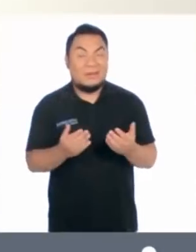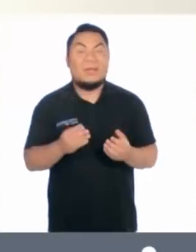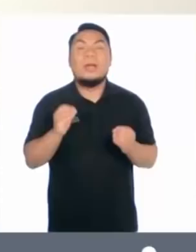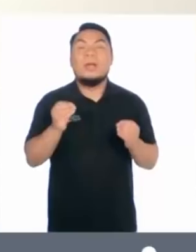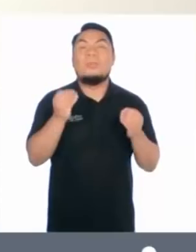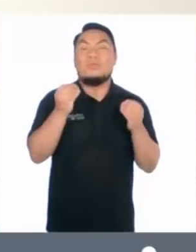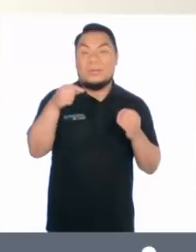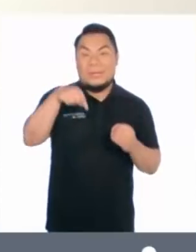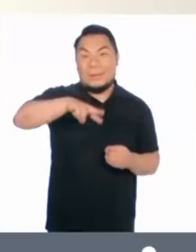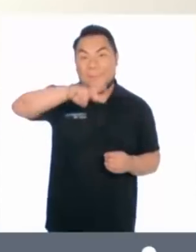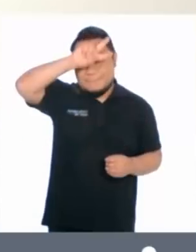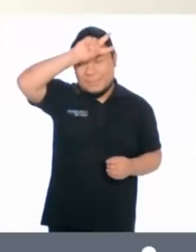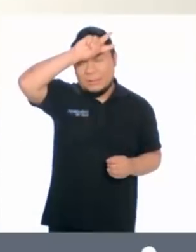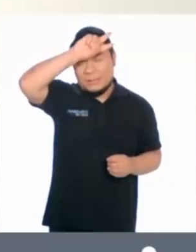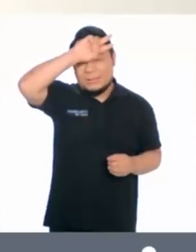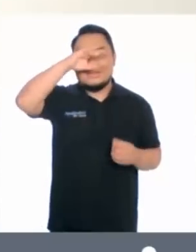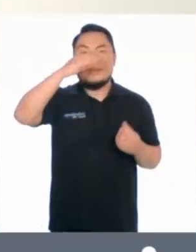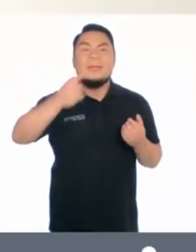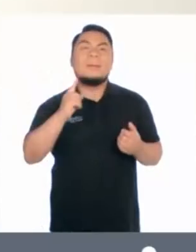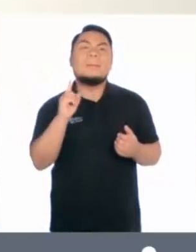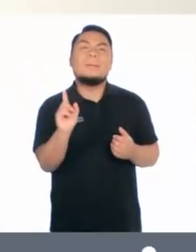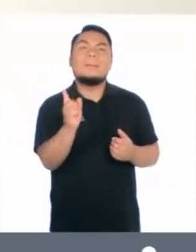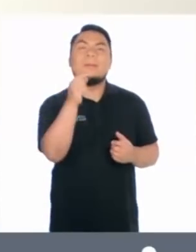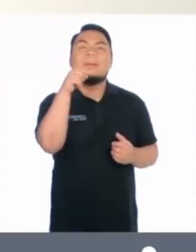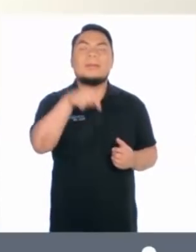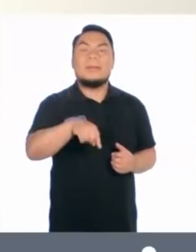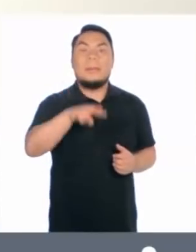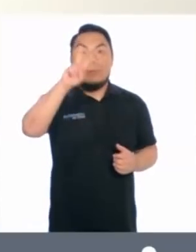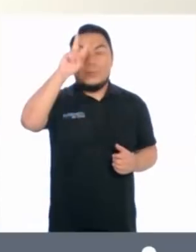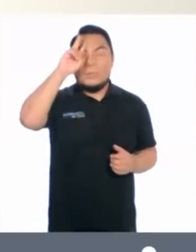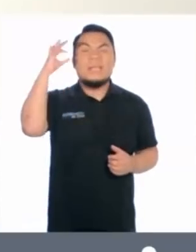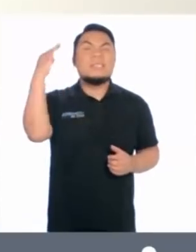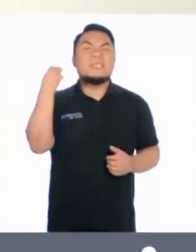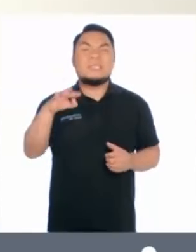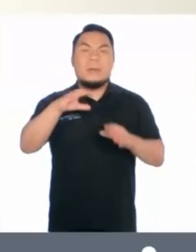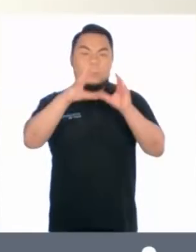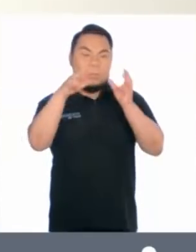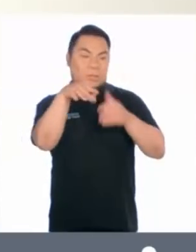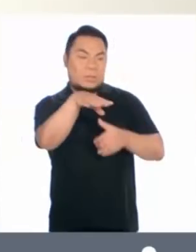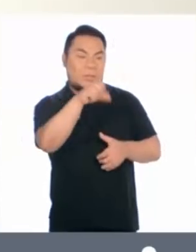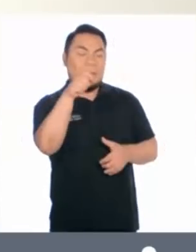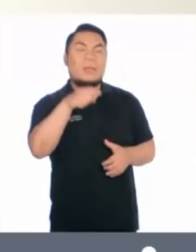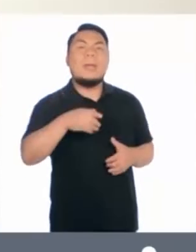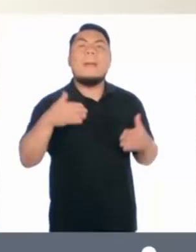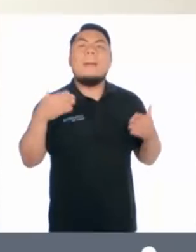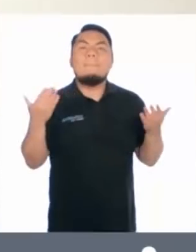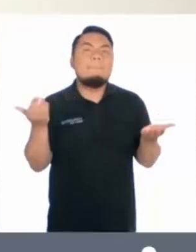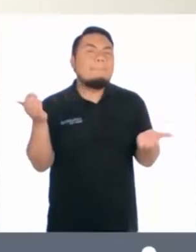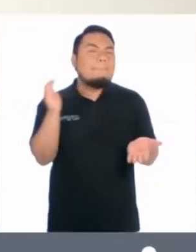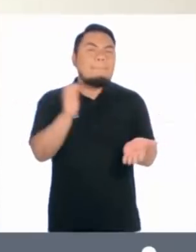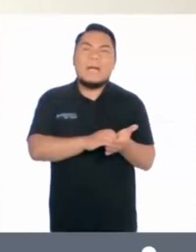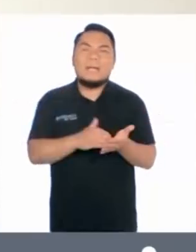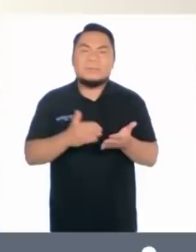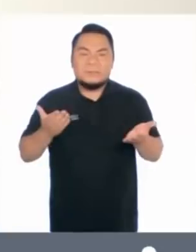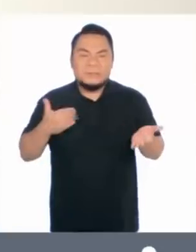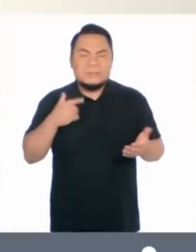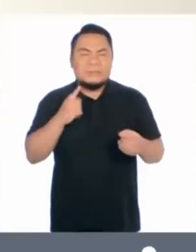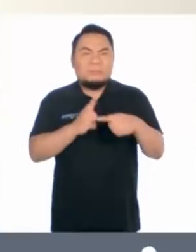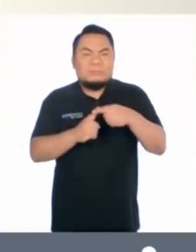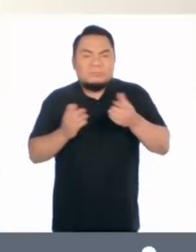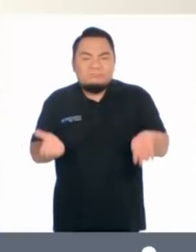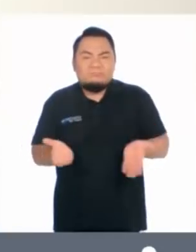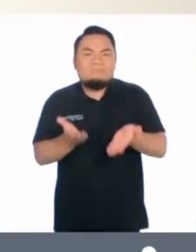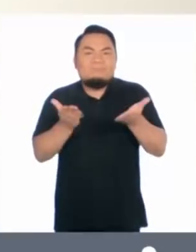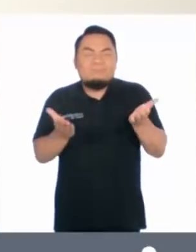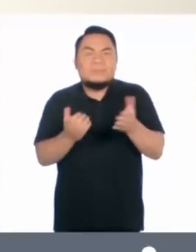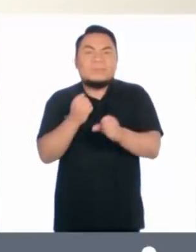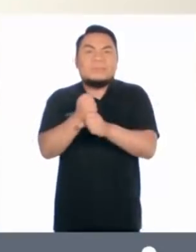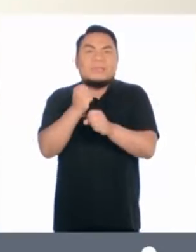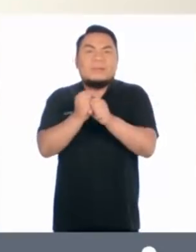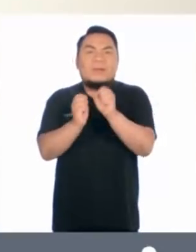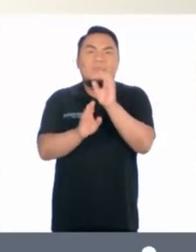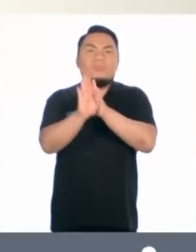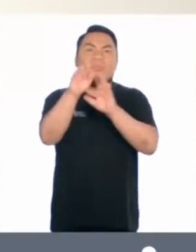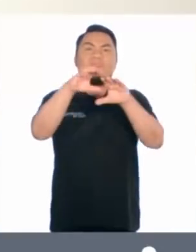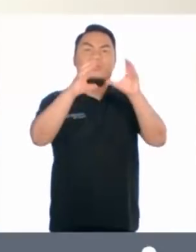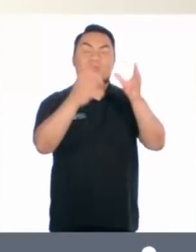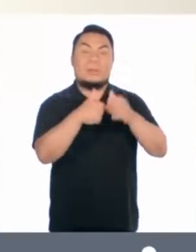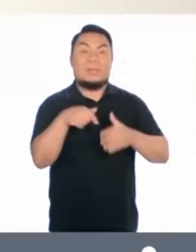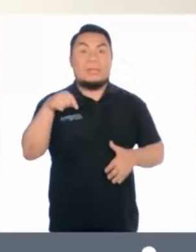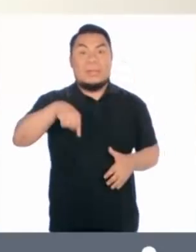El primero es porque el Perú está considerado como uno de los países de mayor espíritu emprendedor del mundo.